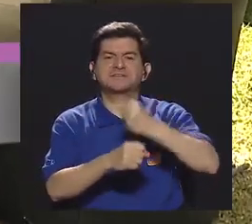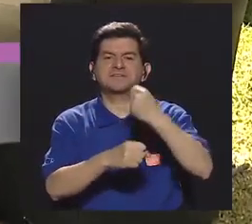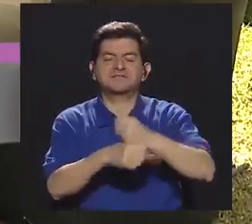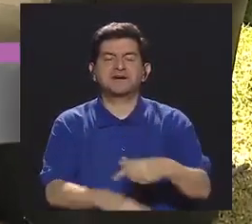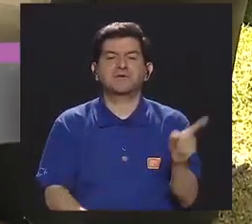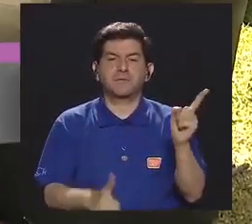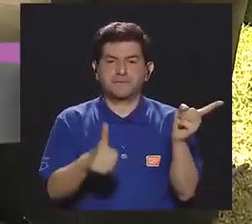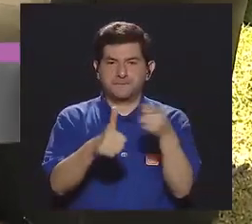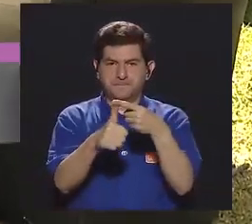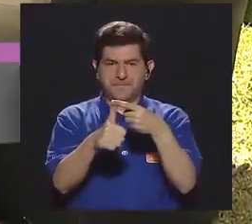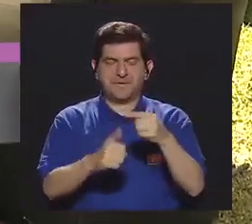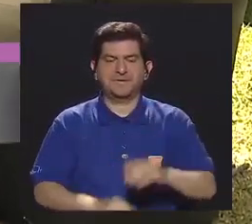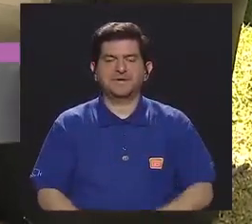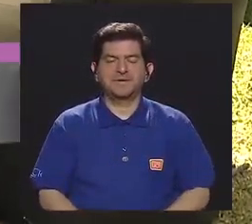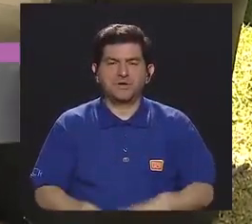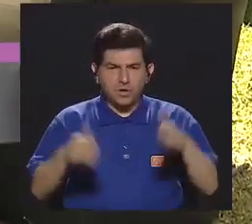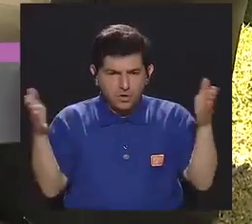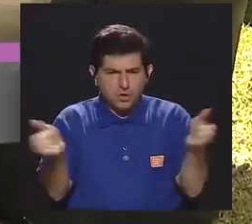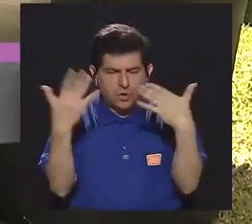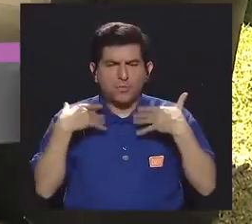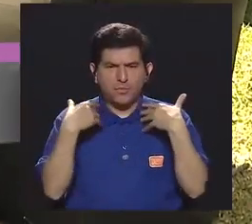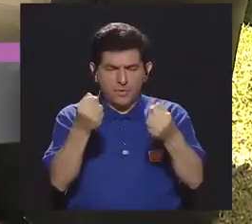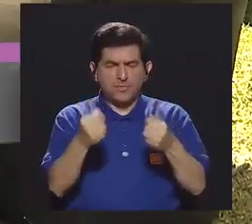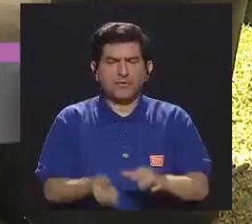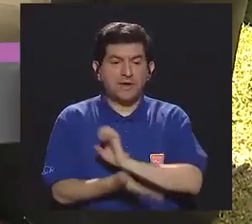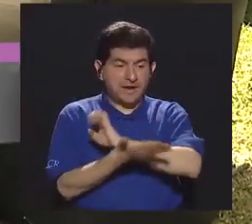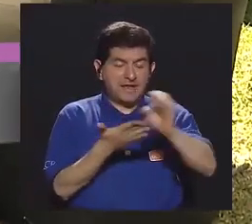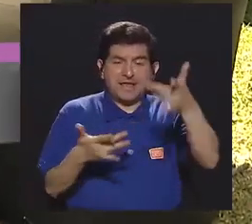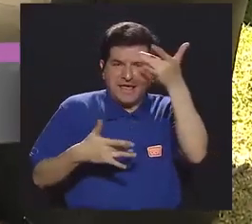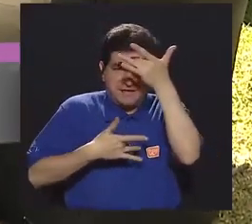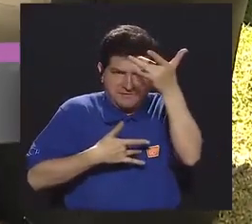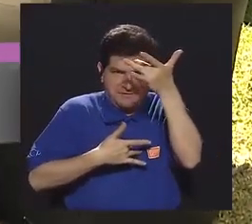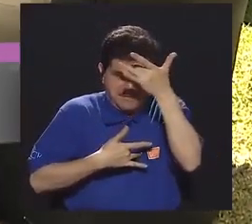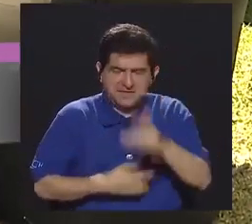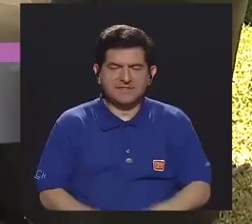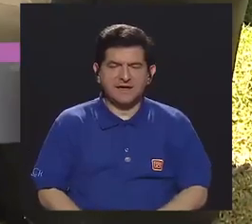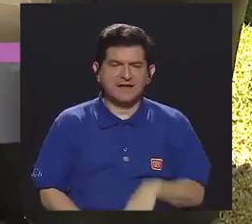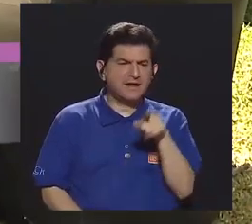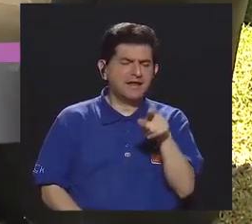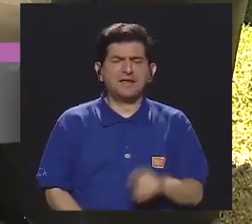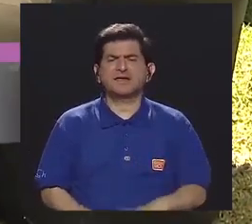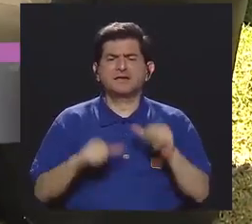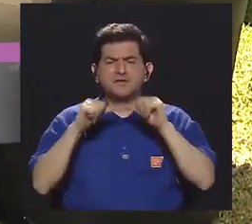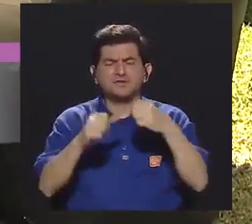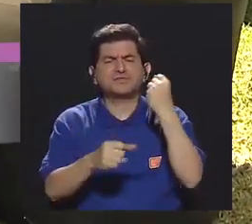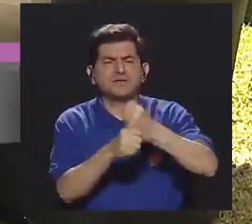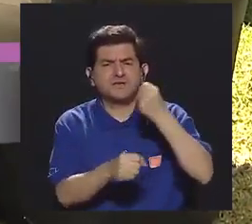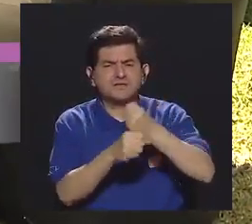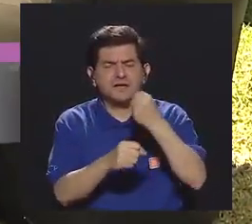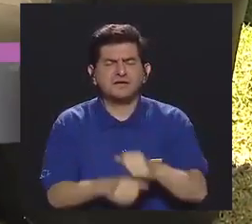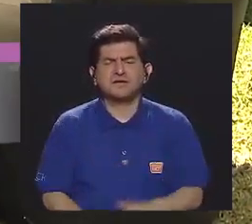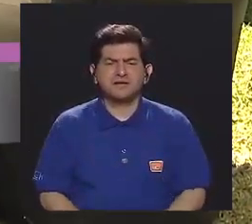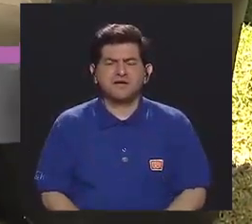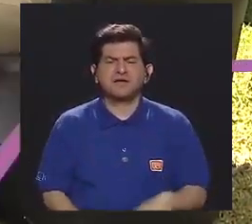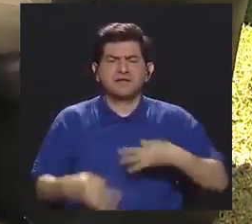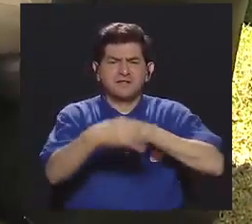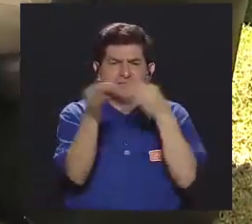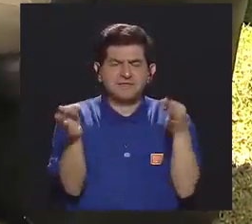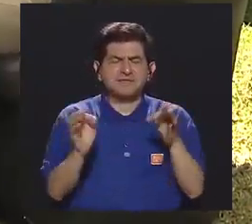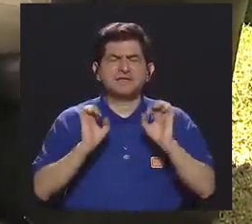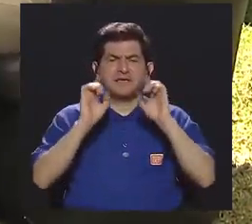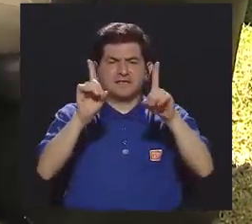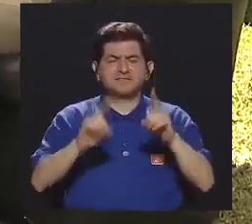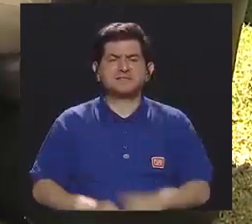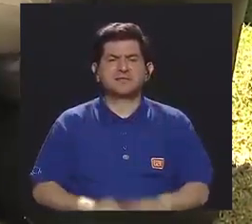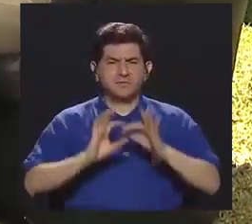decimos que podíamos trabajar. El primero era la promoción de la salud y prevención de enfermedades, ¿verdad? Dentro de esto, continuando con el trabajo de los talleres